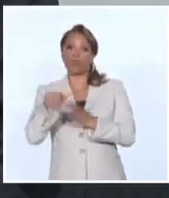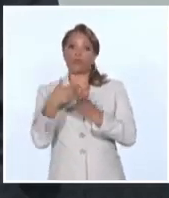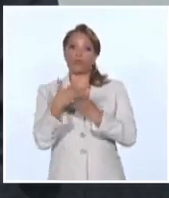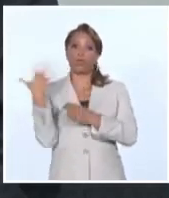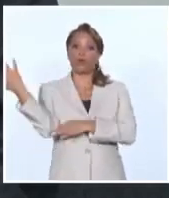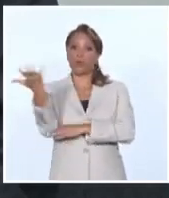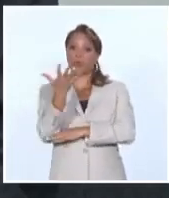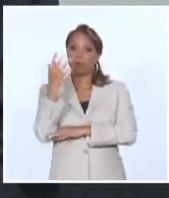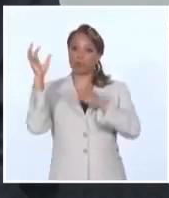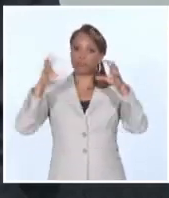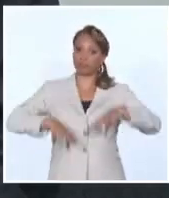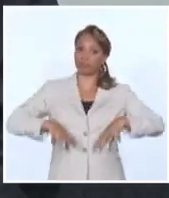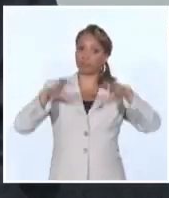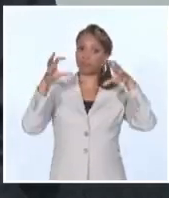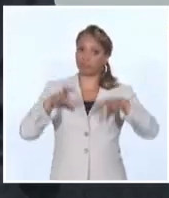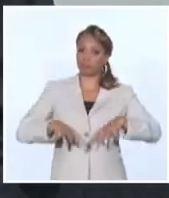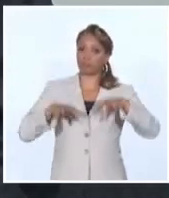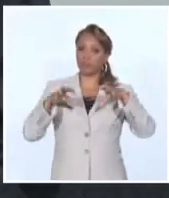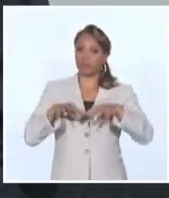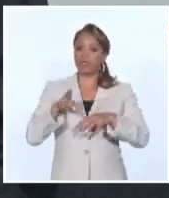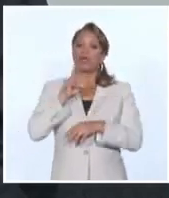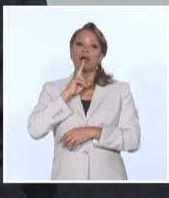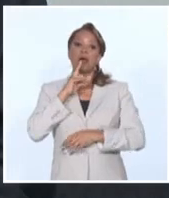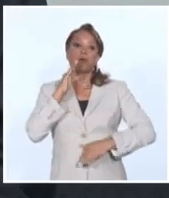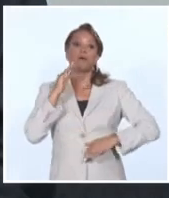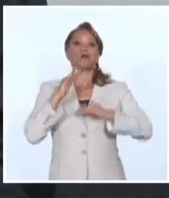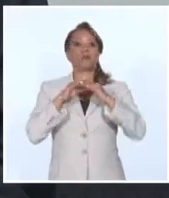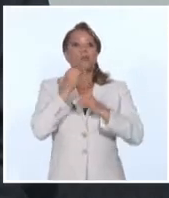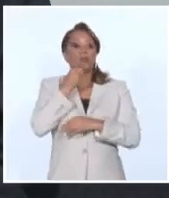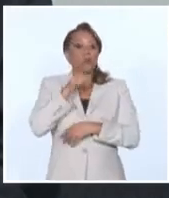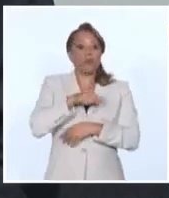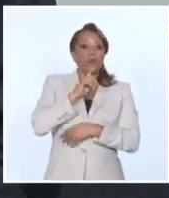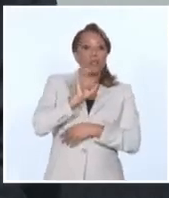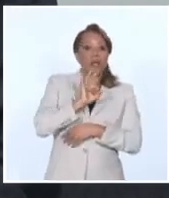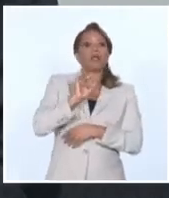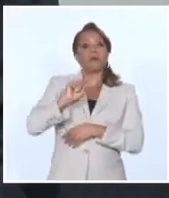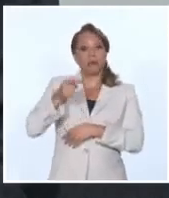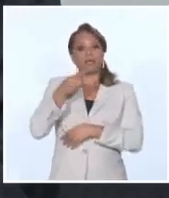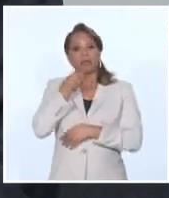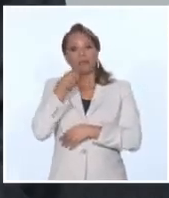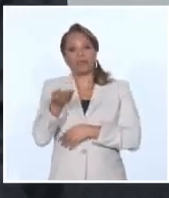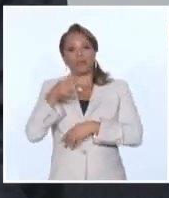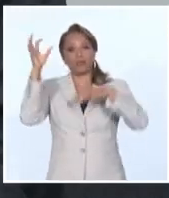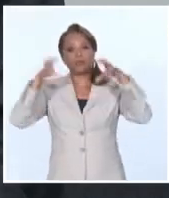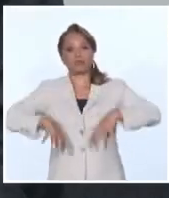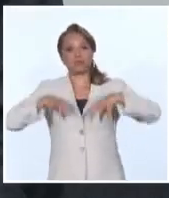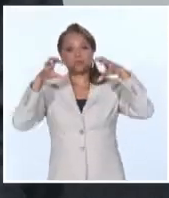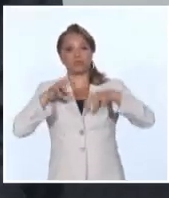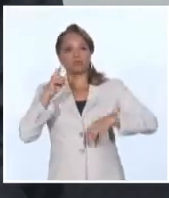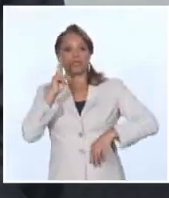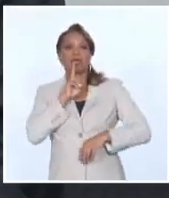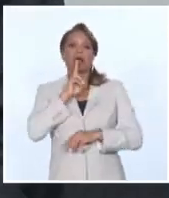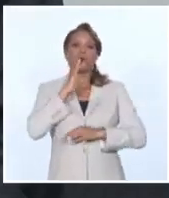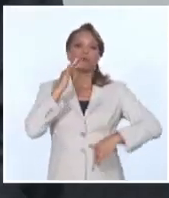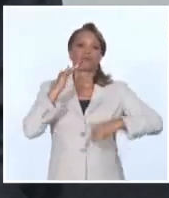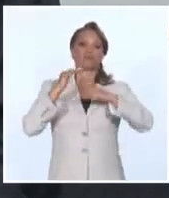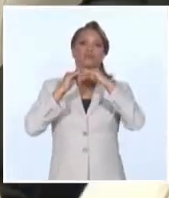precipitaciones, por lo tanto inundaciones que no tenemos hoy las podemos tener mañana o pasado, tiene que ver ahora mucho cuando se vaya